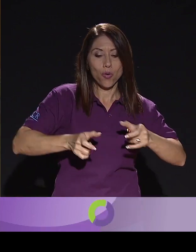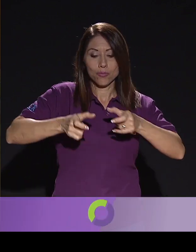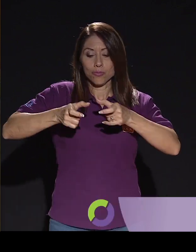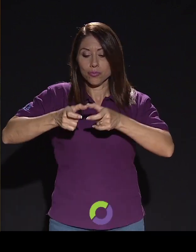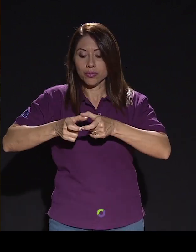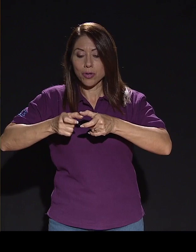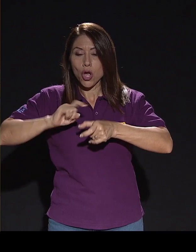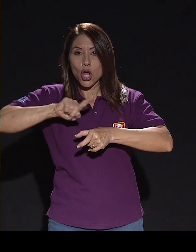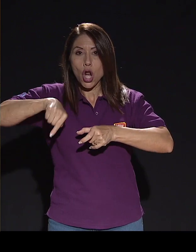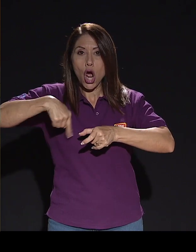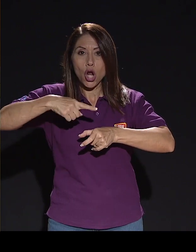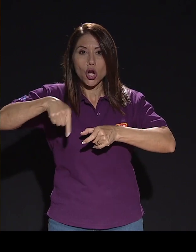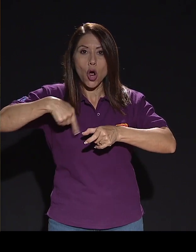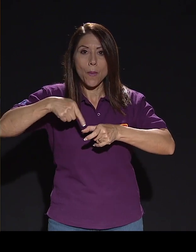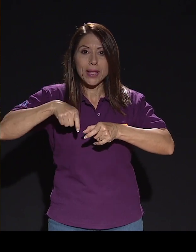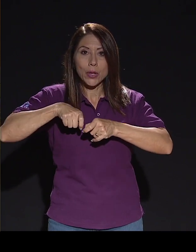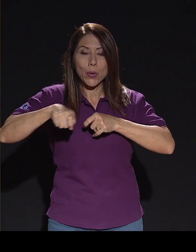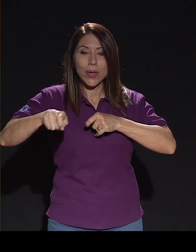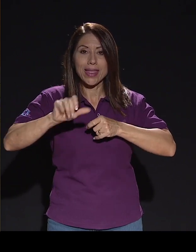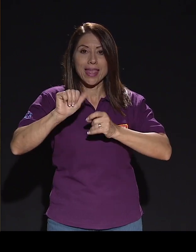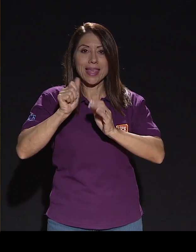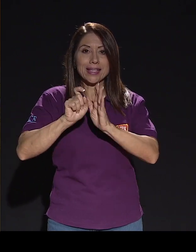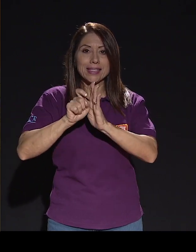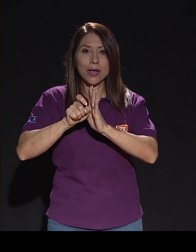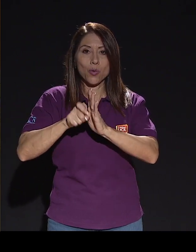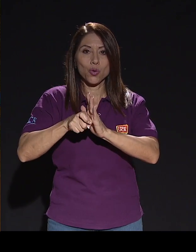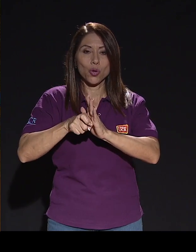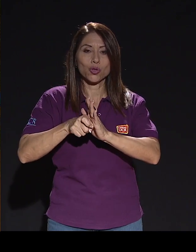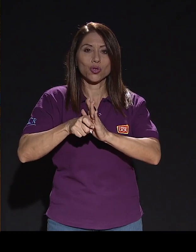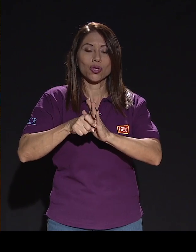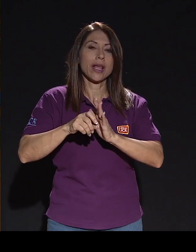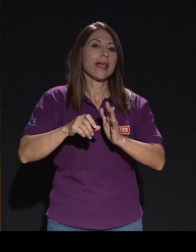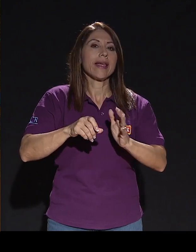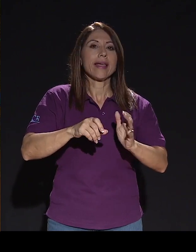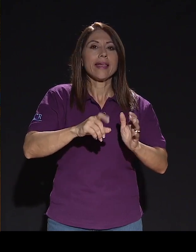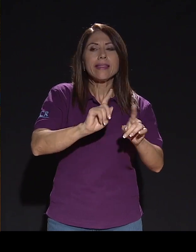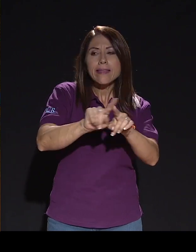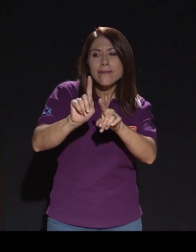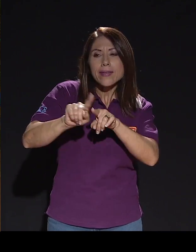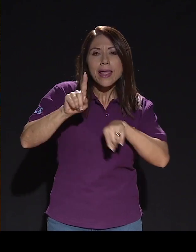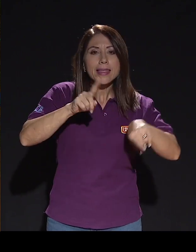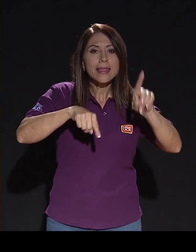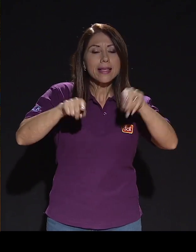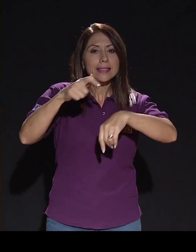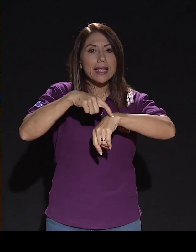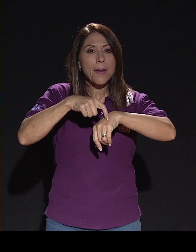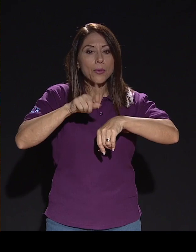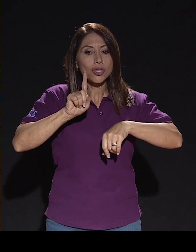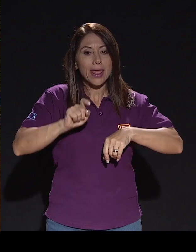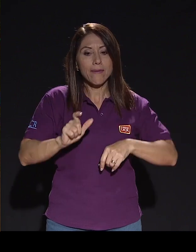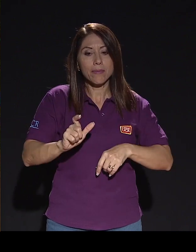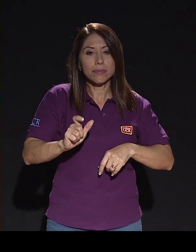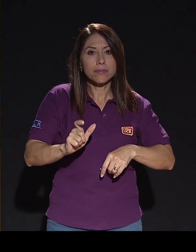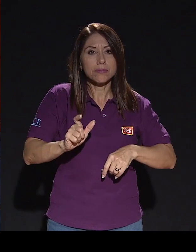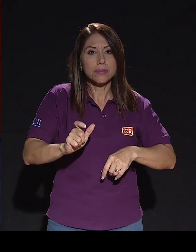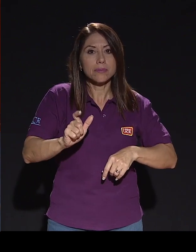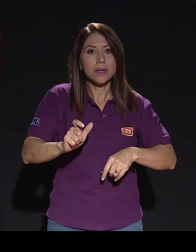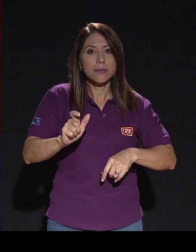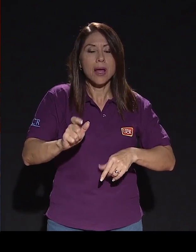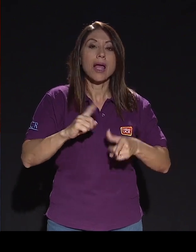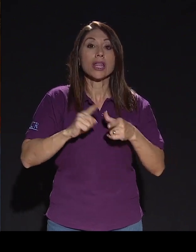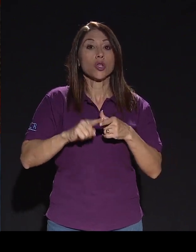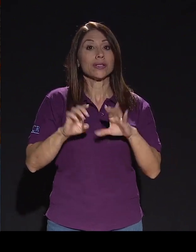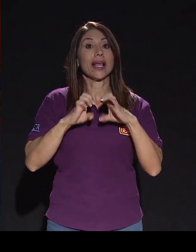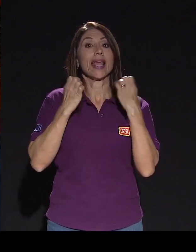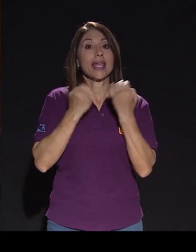otros, digamos, otros tiempos que hay que estar marcando, entonces el equipo de jueces es muy